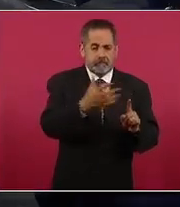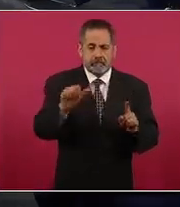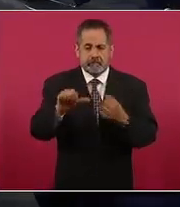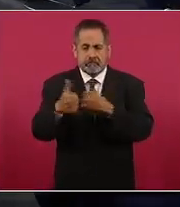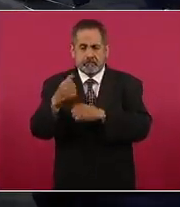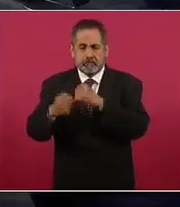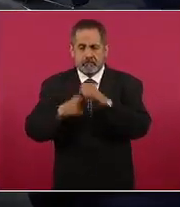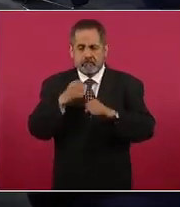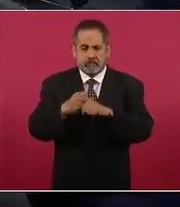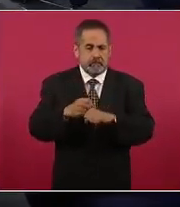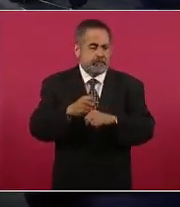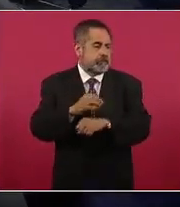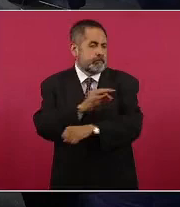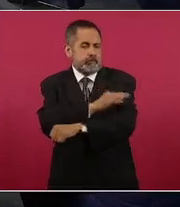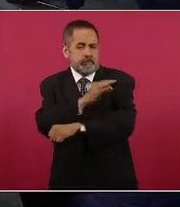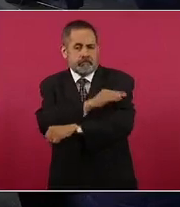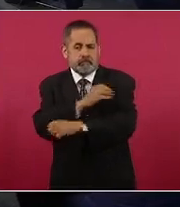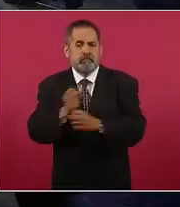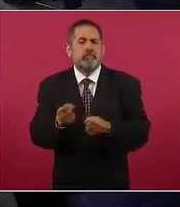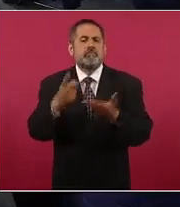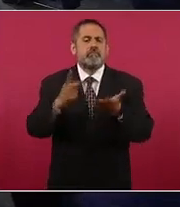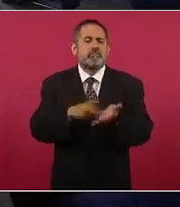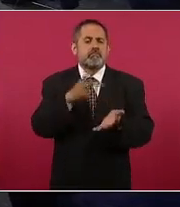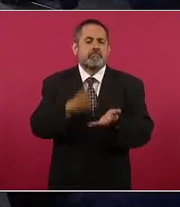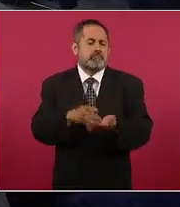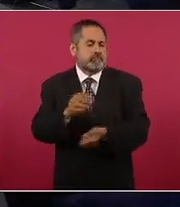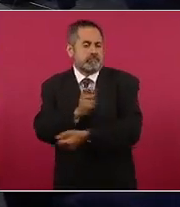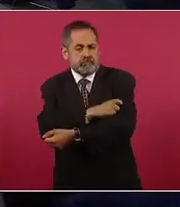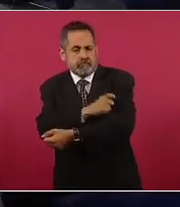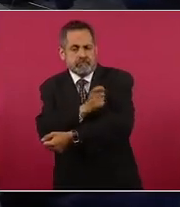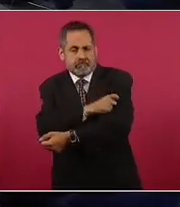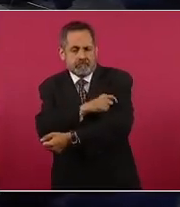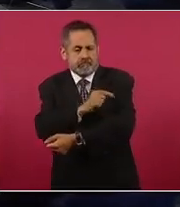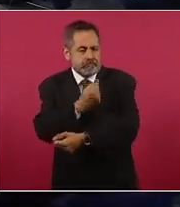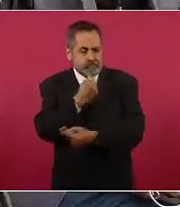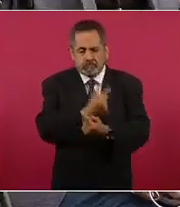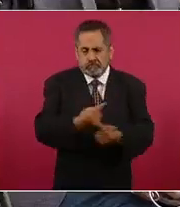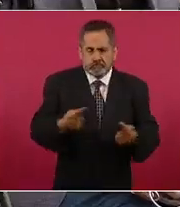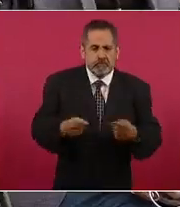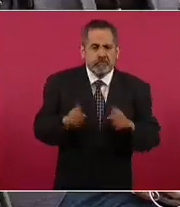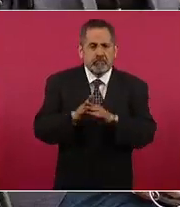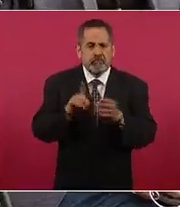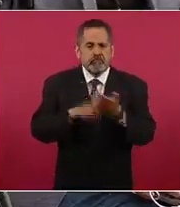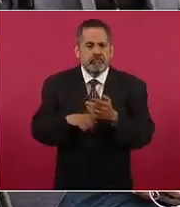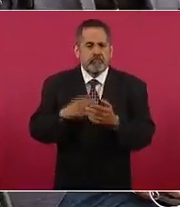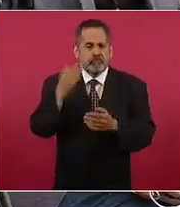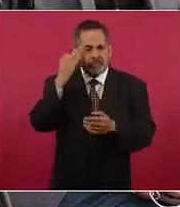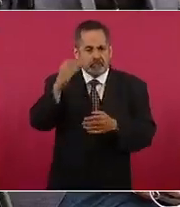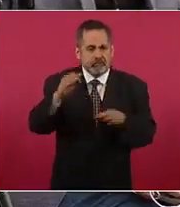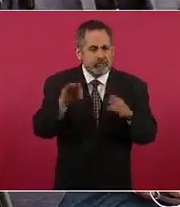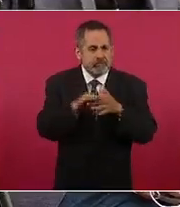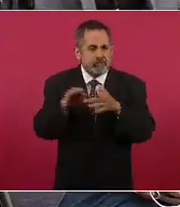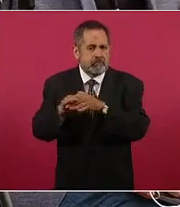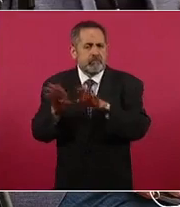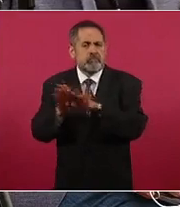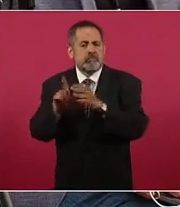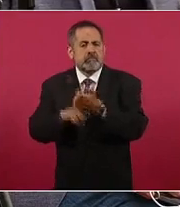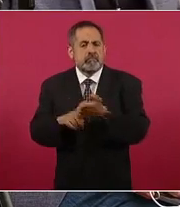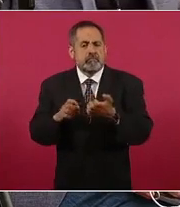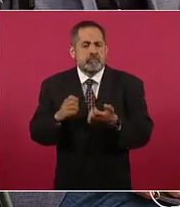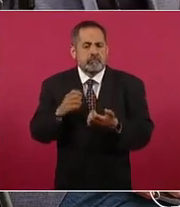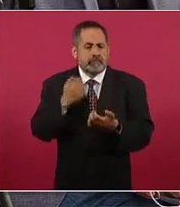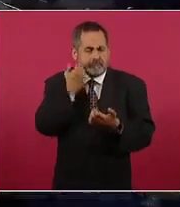nos pudieran explicar cuántas dosis son las que se aplican a los pequeños y en qué periodicidad cada una gracias